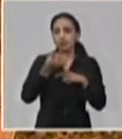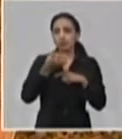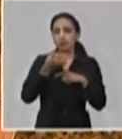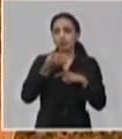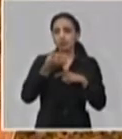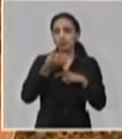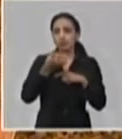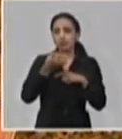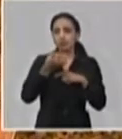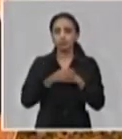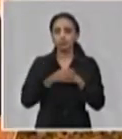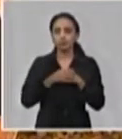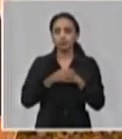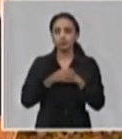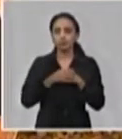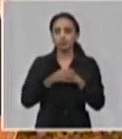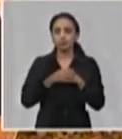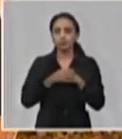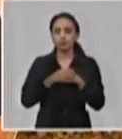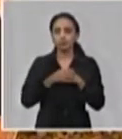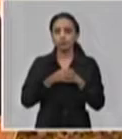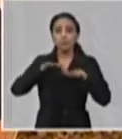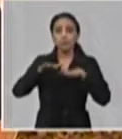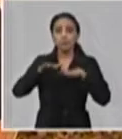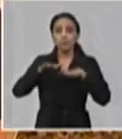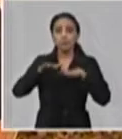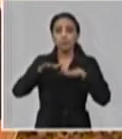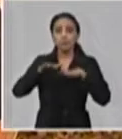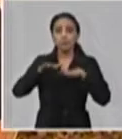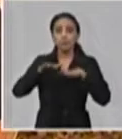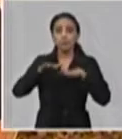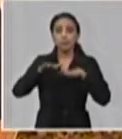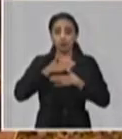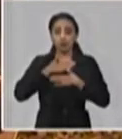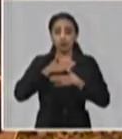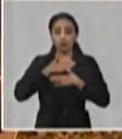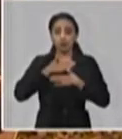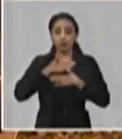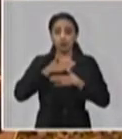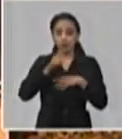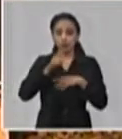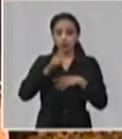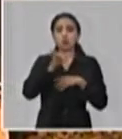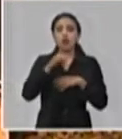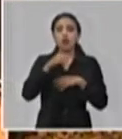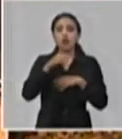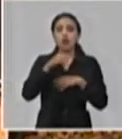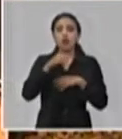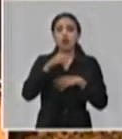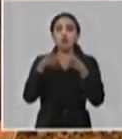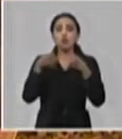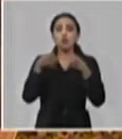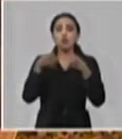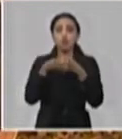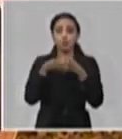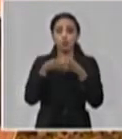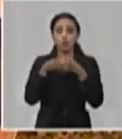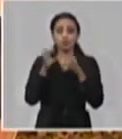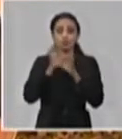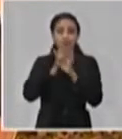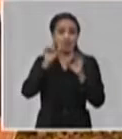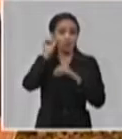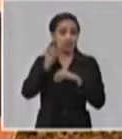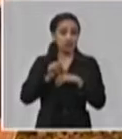protocolos para decirlo adecuadamente, y en la preparación de nuestros profesionales, sino que también se ha creado un grupo de expertos vinculado a los centros de